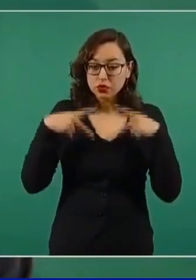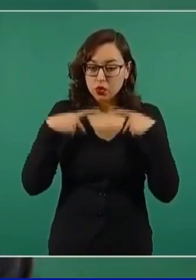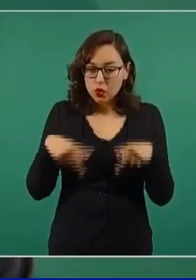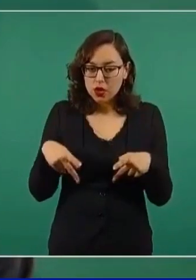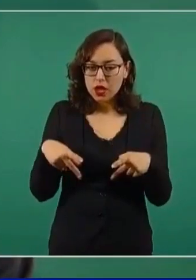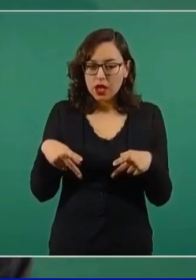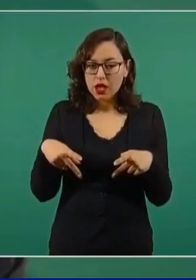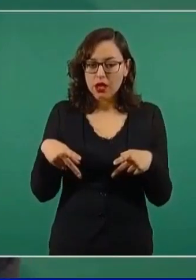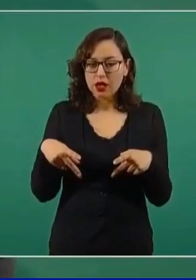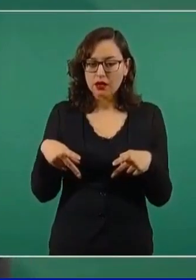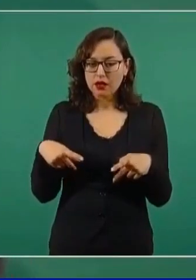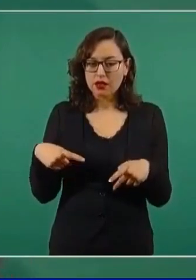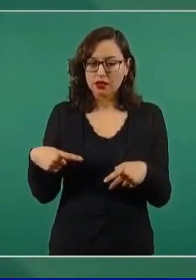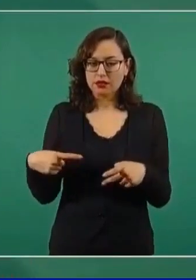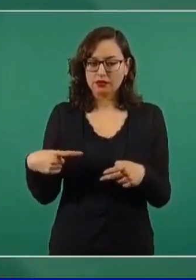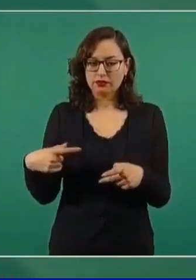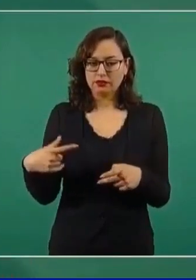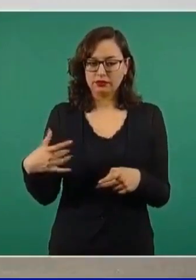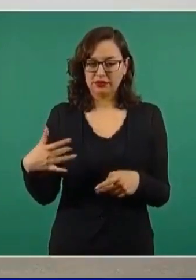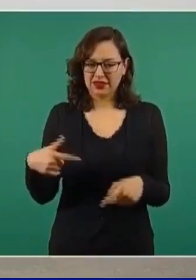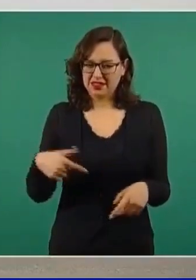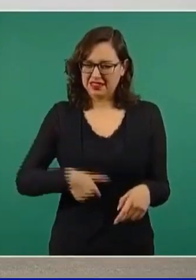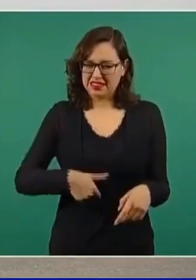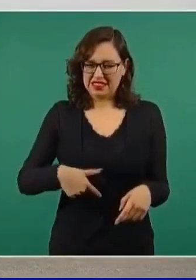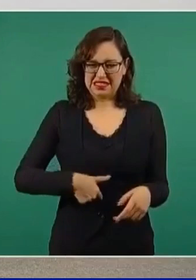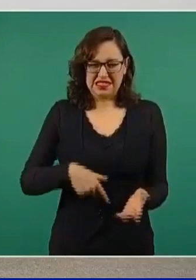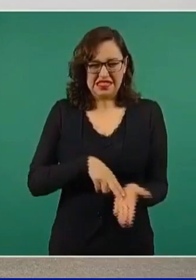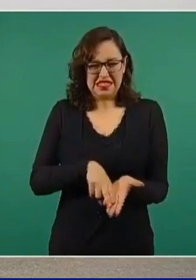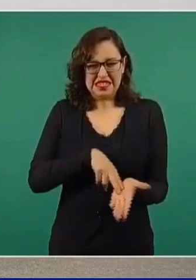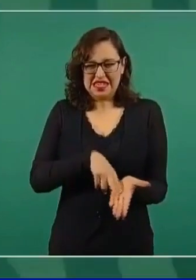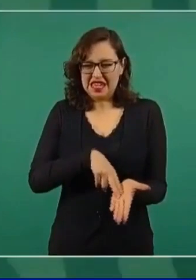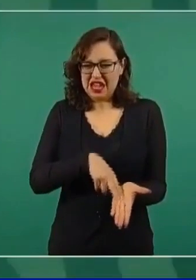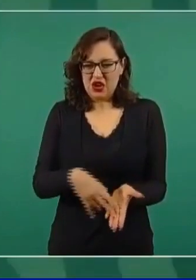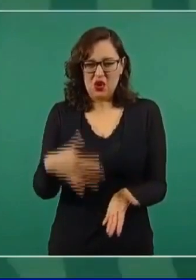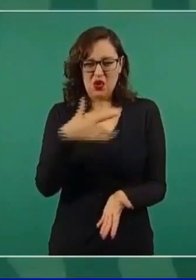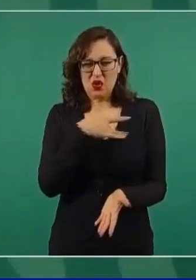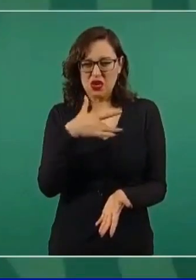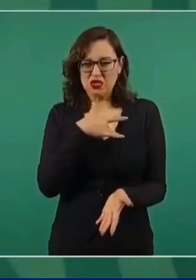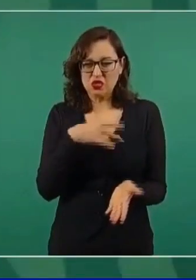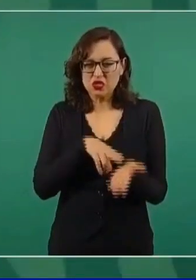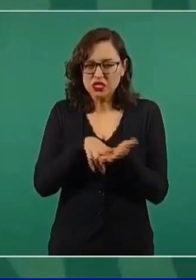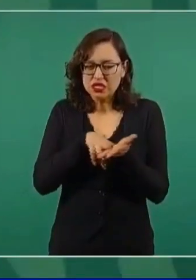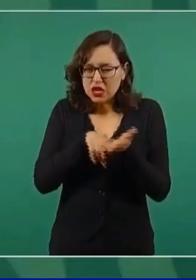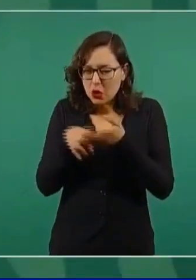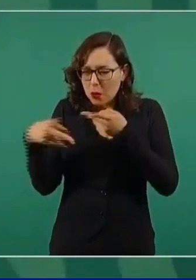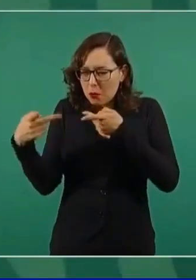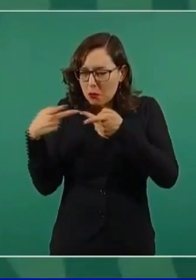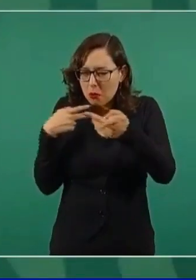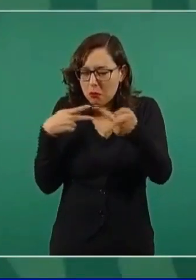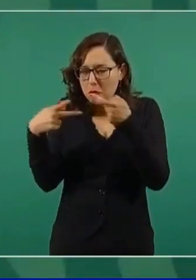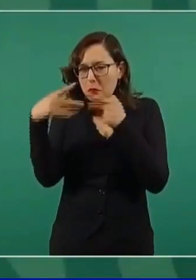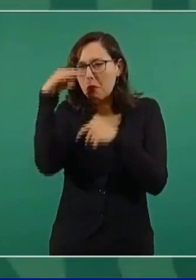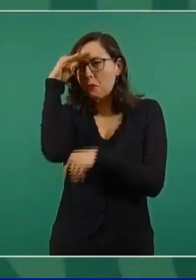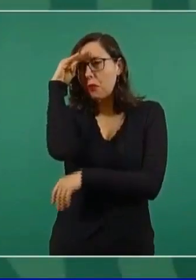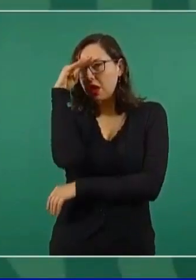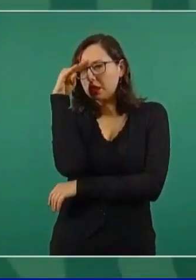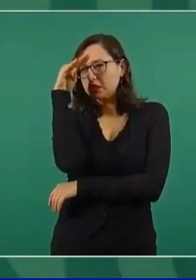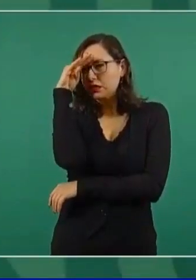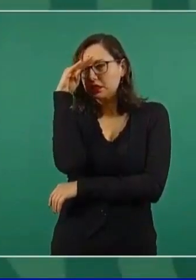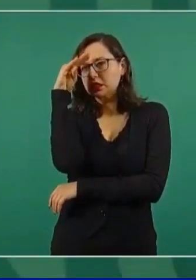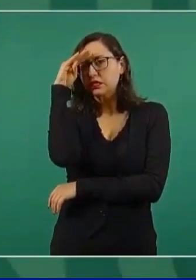nadie puede tener tan malas entrañas para desear que